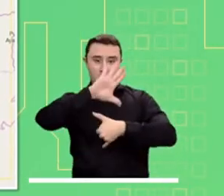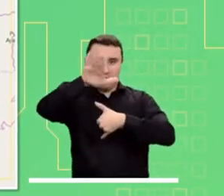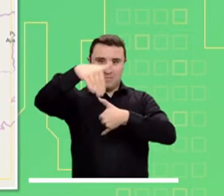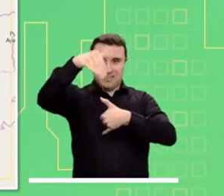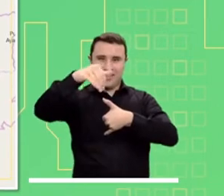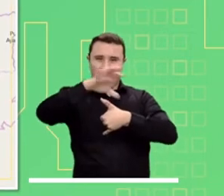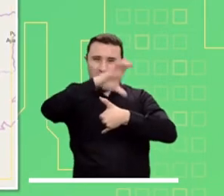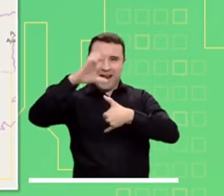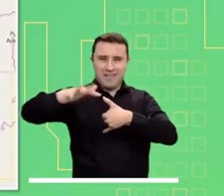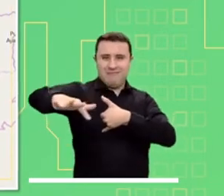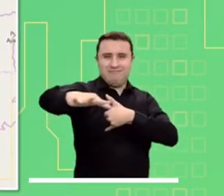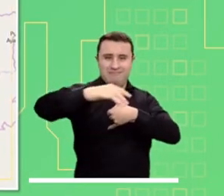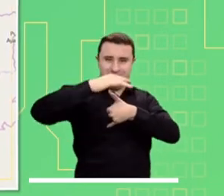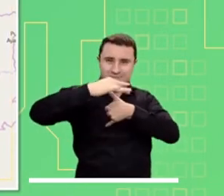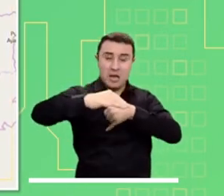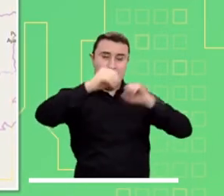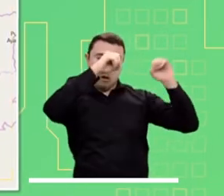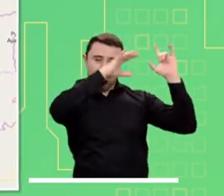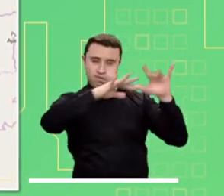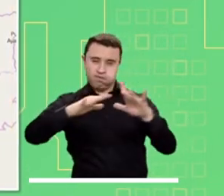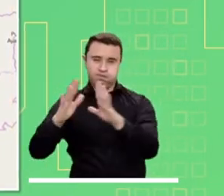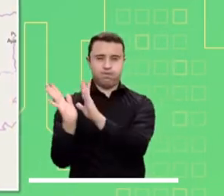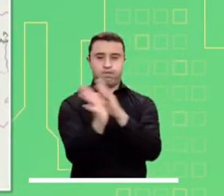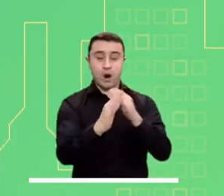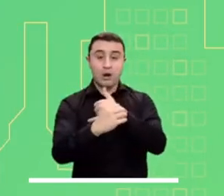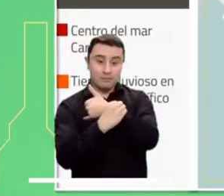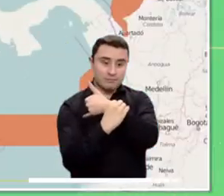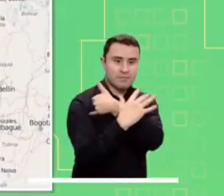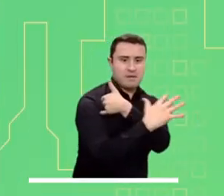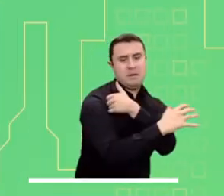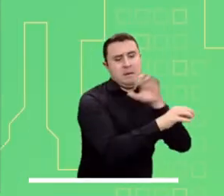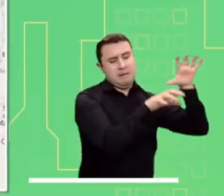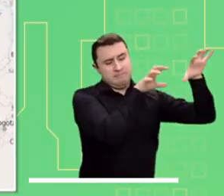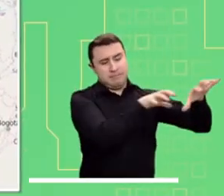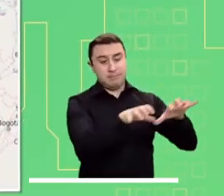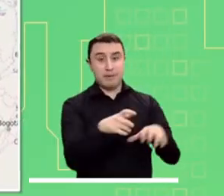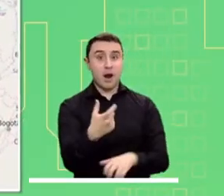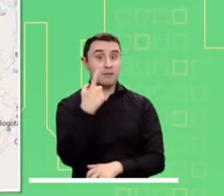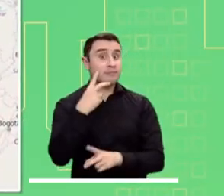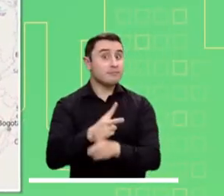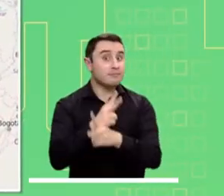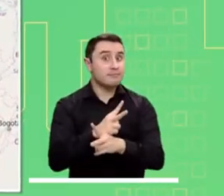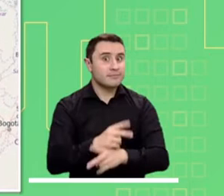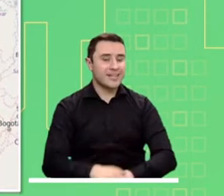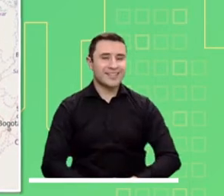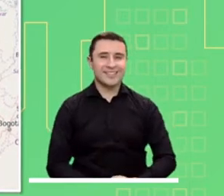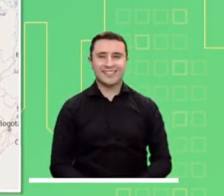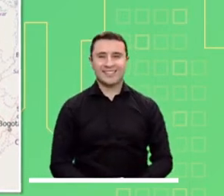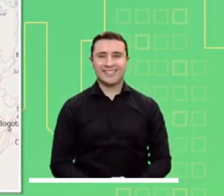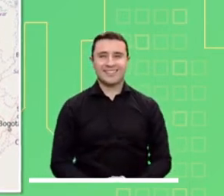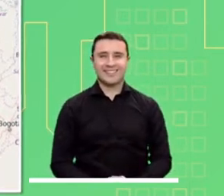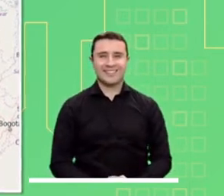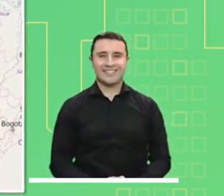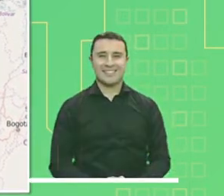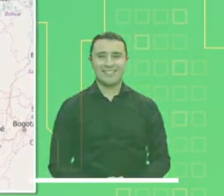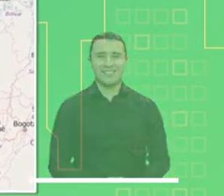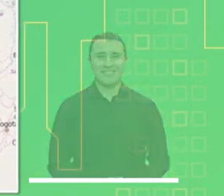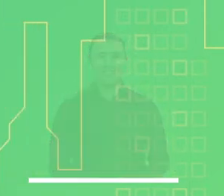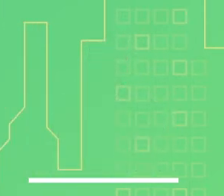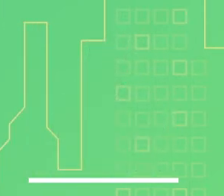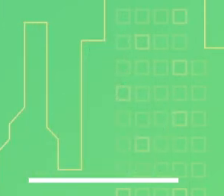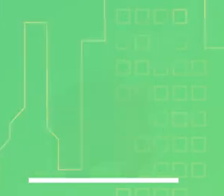Chocó, Cauca y Antioquia. Alerta roja por viento y oleaje en el centro del mar Caribe y por tiempo lluvioso en el océano Pacífico.